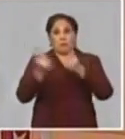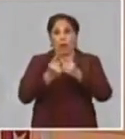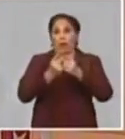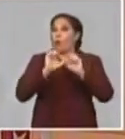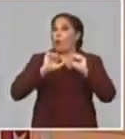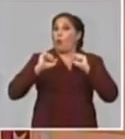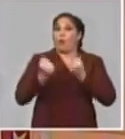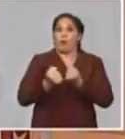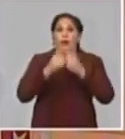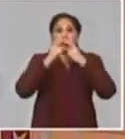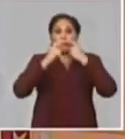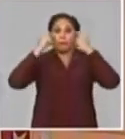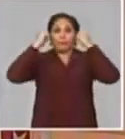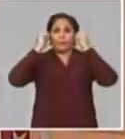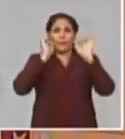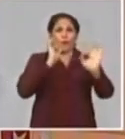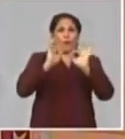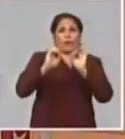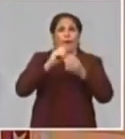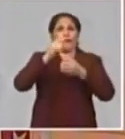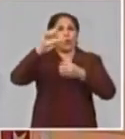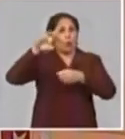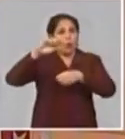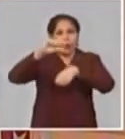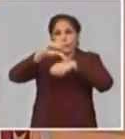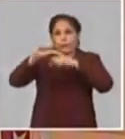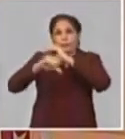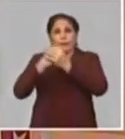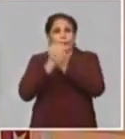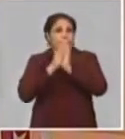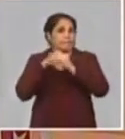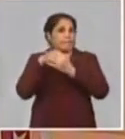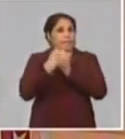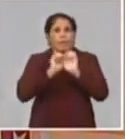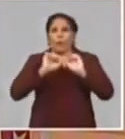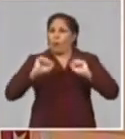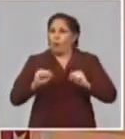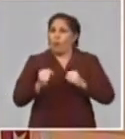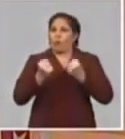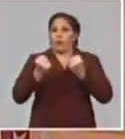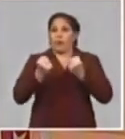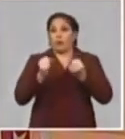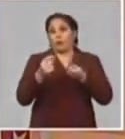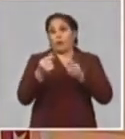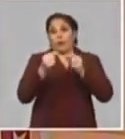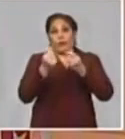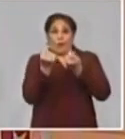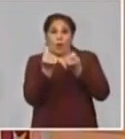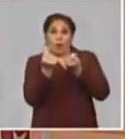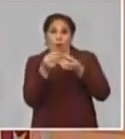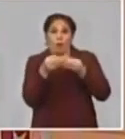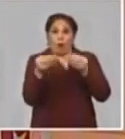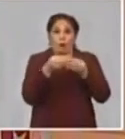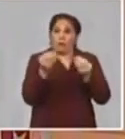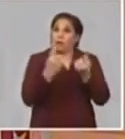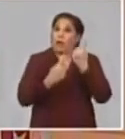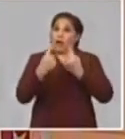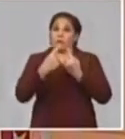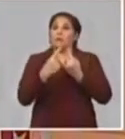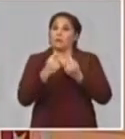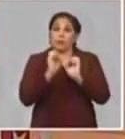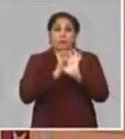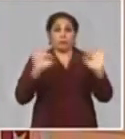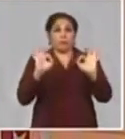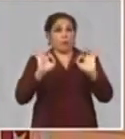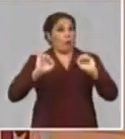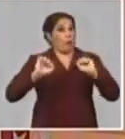de todo el jabón, el detergente, el hipopedrito, el cloro, para poder mantener la